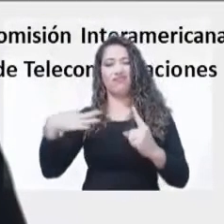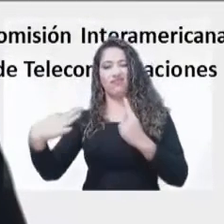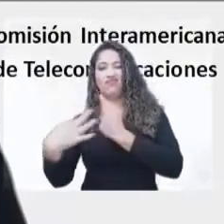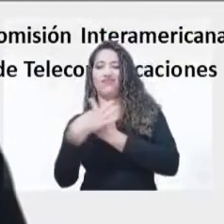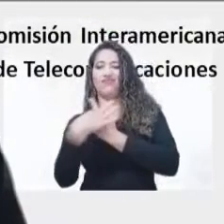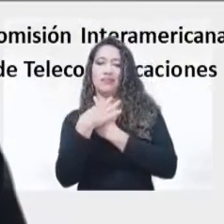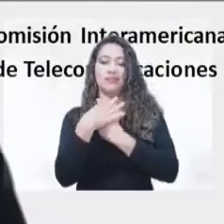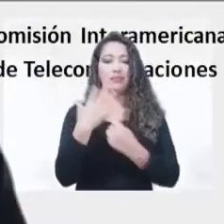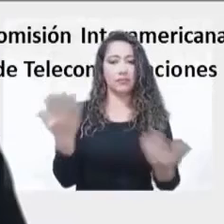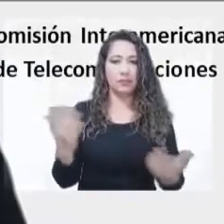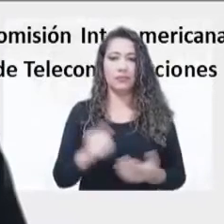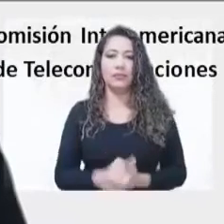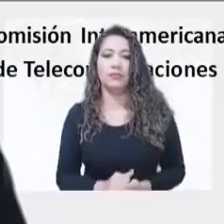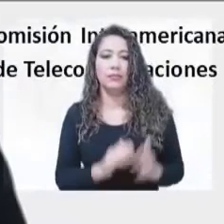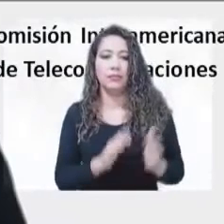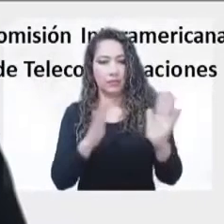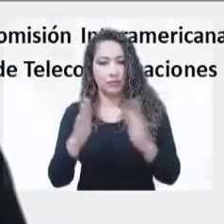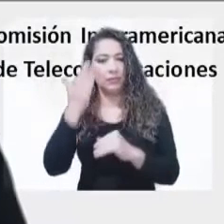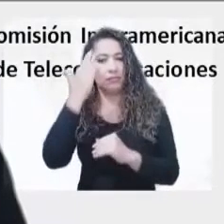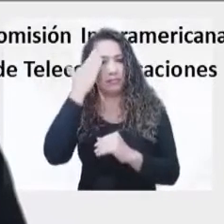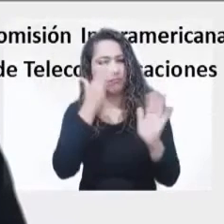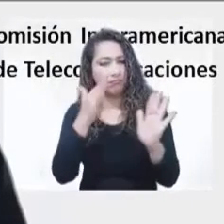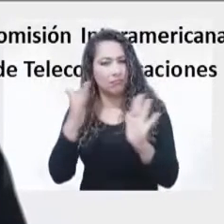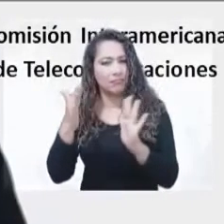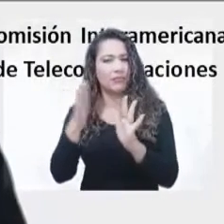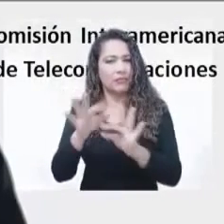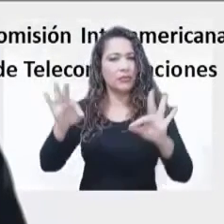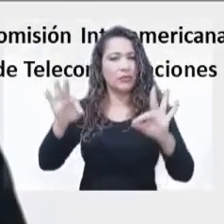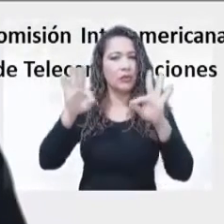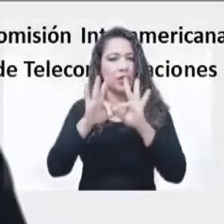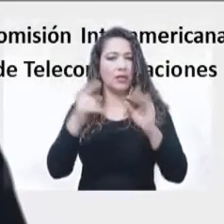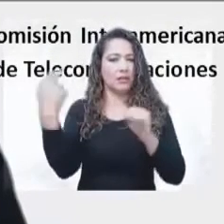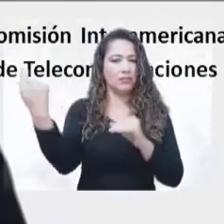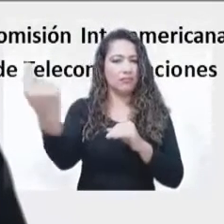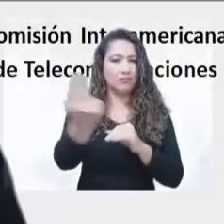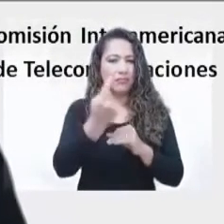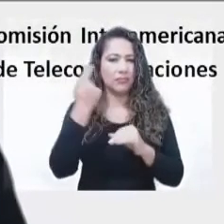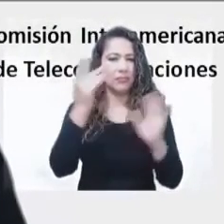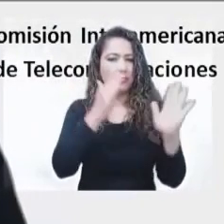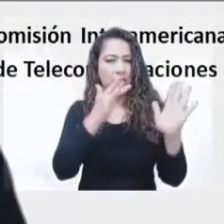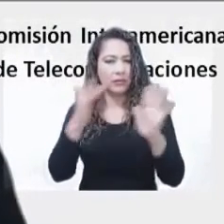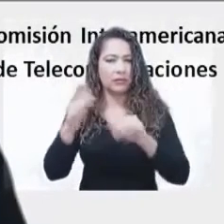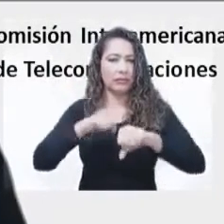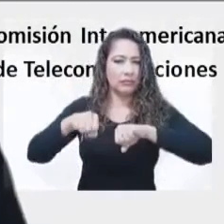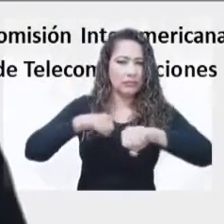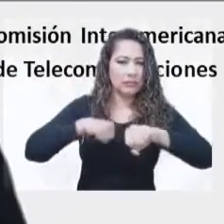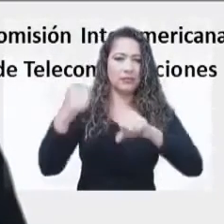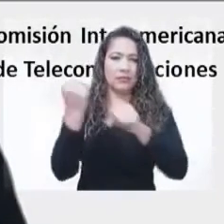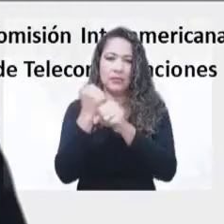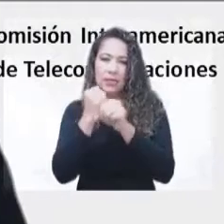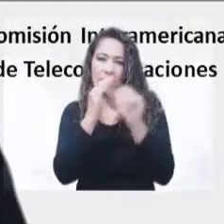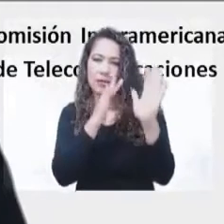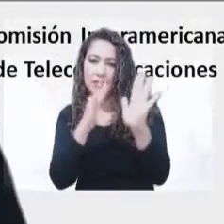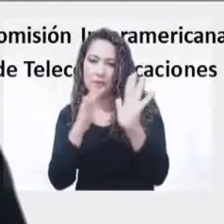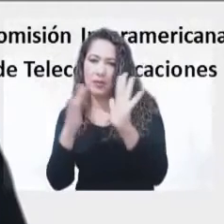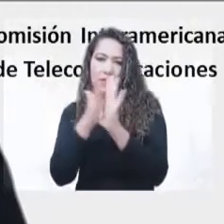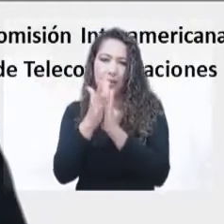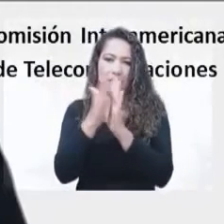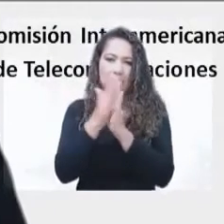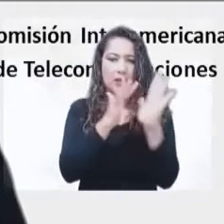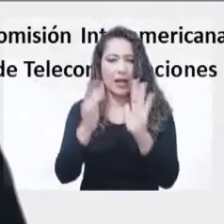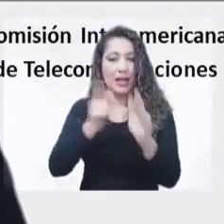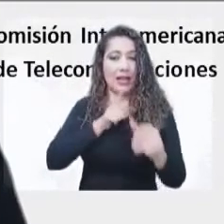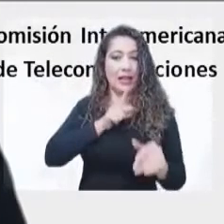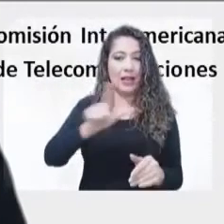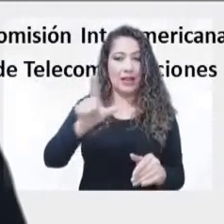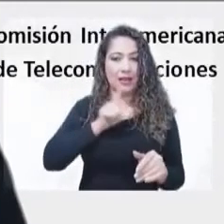eso nos ha brindado la oportunidad de mejorar nuestros procedimientos de trabajo para fortalecer el liderazgo de la CITEL en la región